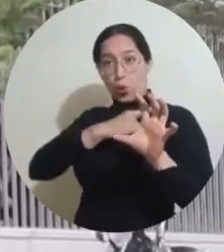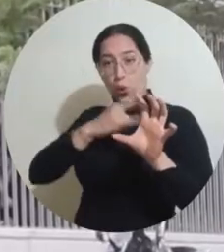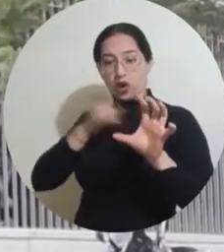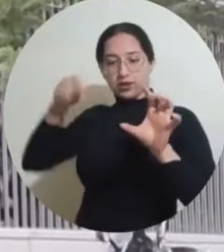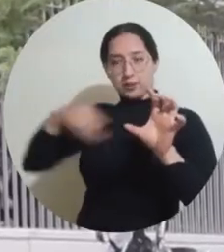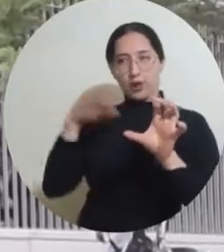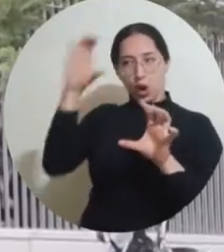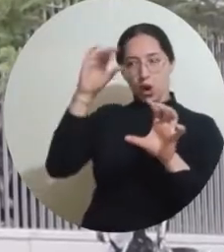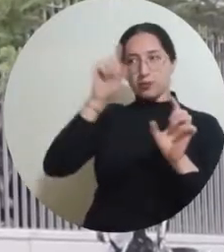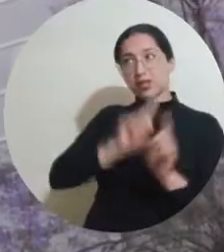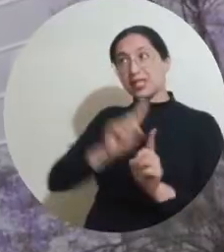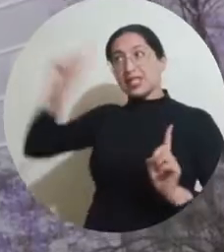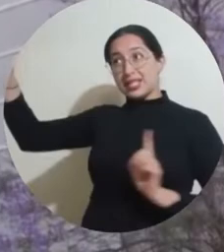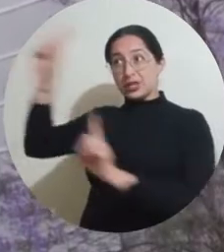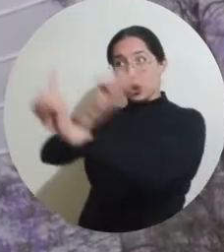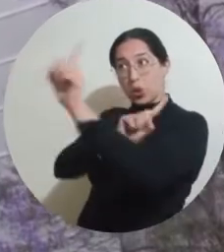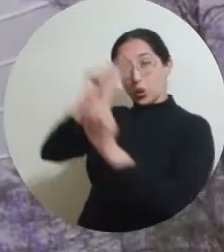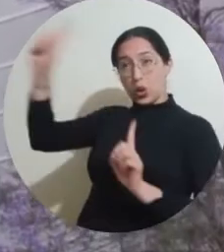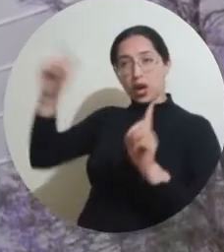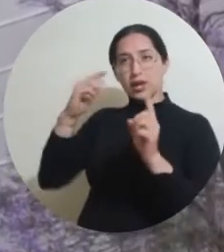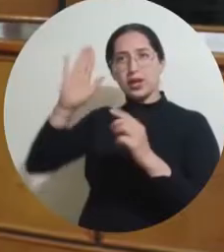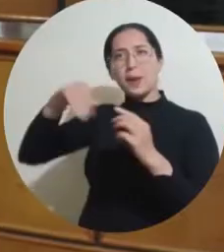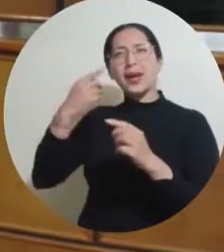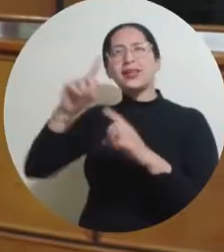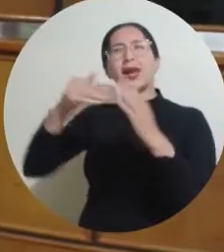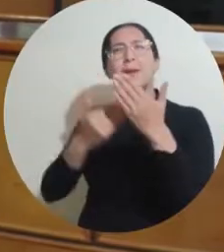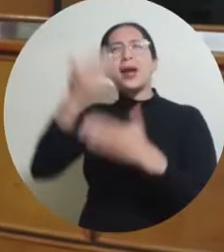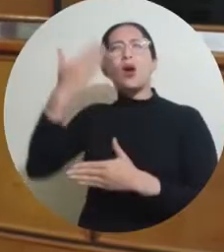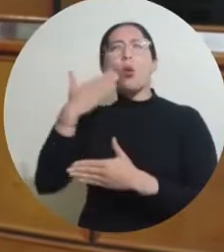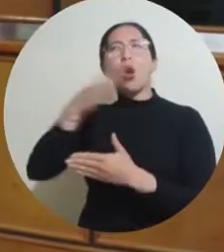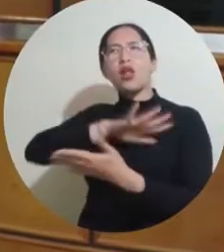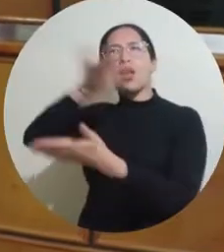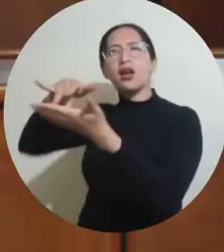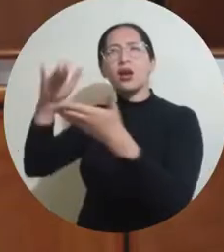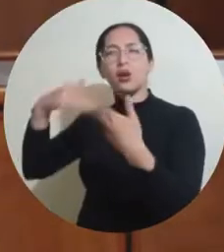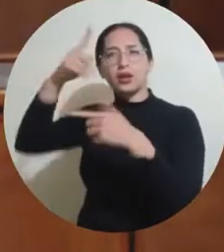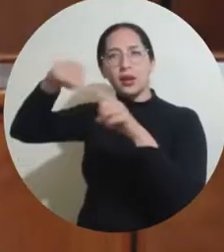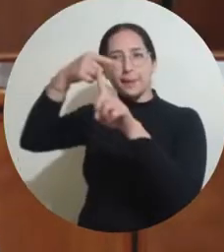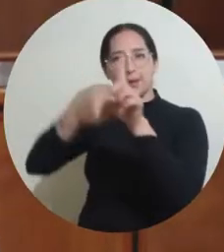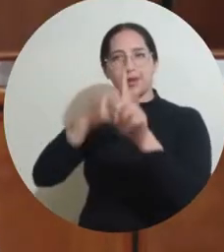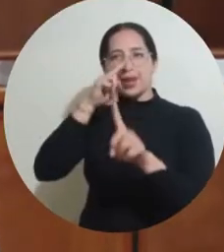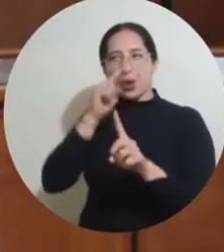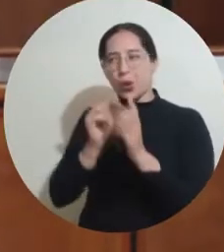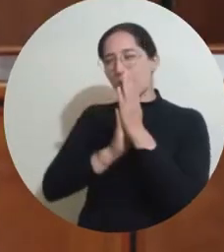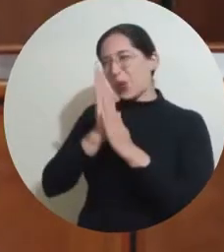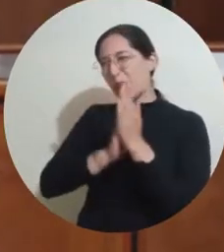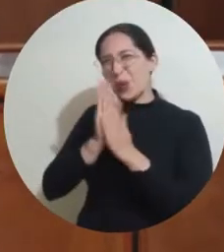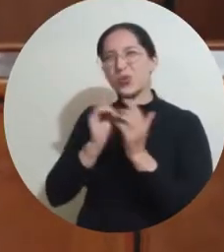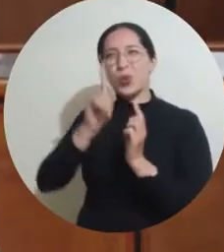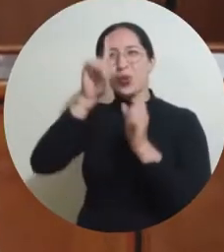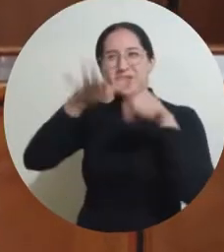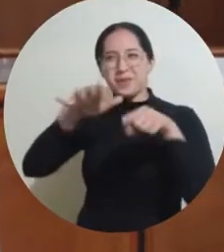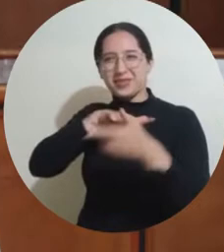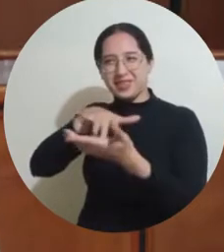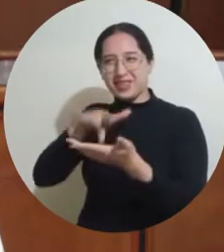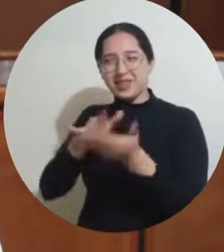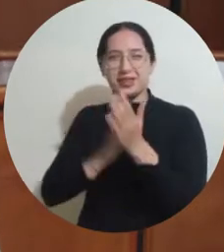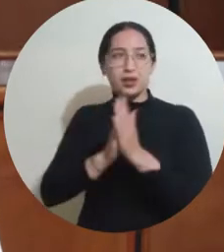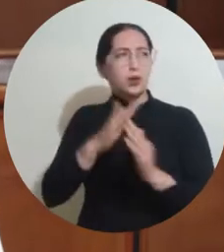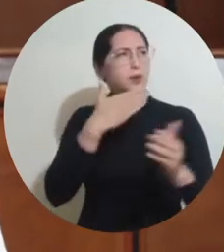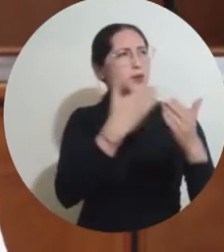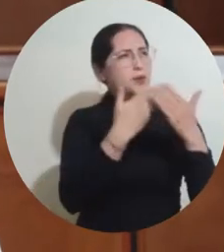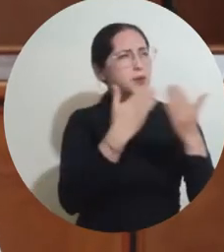España, en donde estaré durante un mes y medio a partir del mes de junio. Estoy muy contenta, muy orgullosa de esta gran